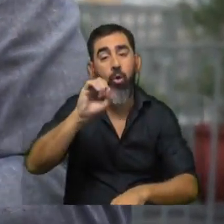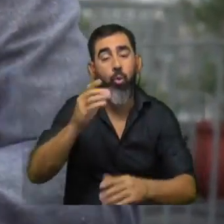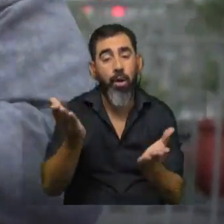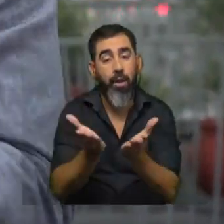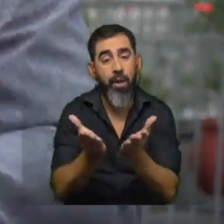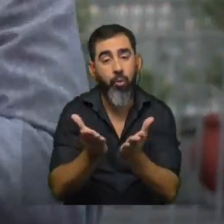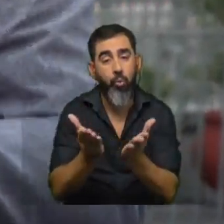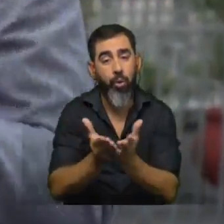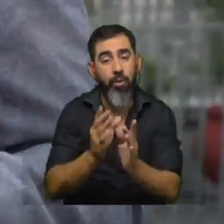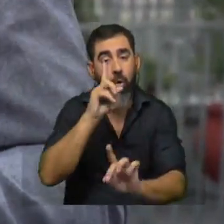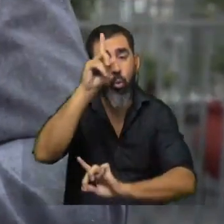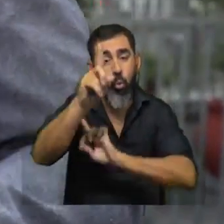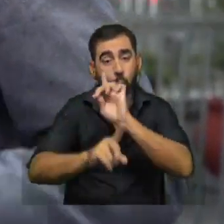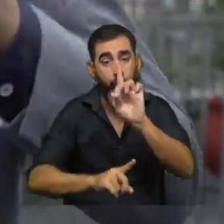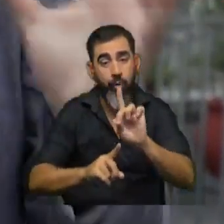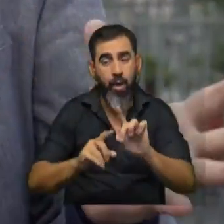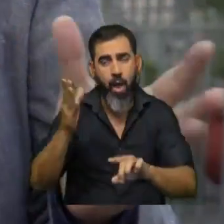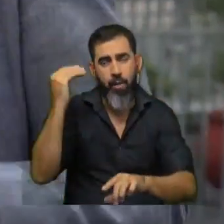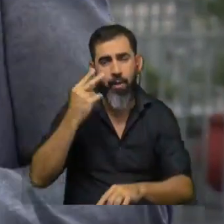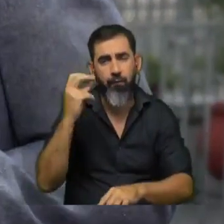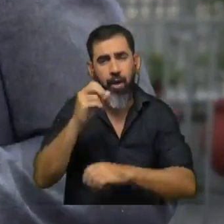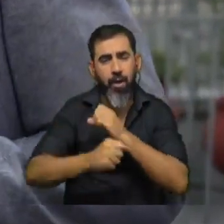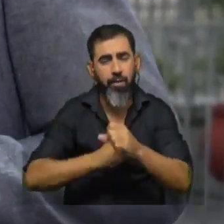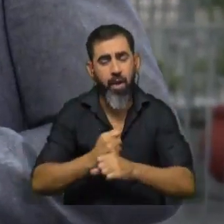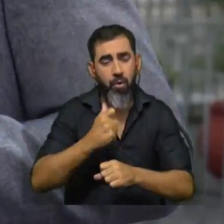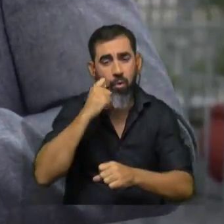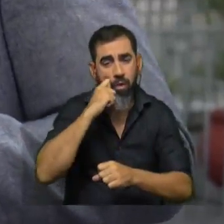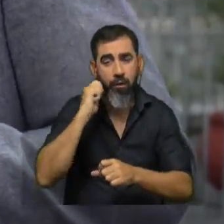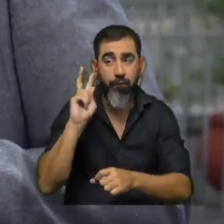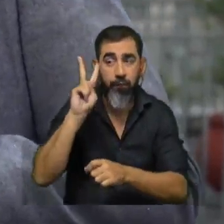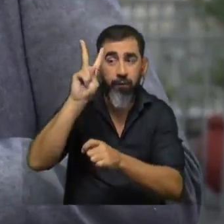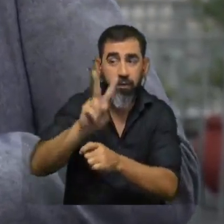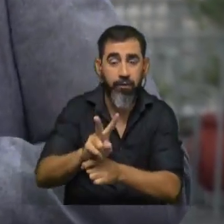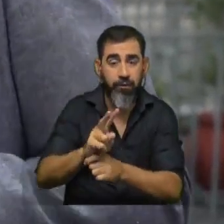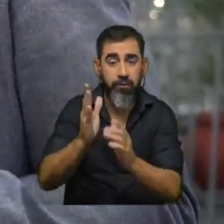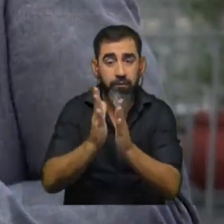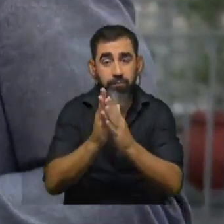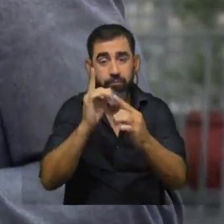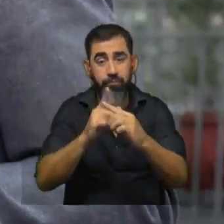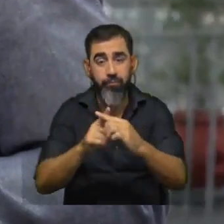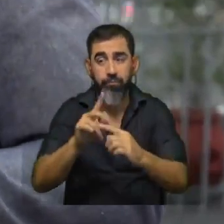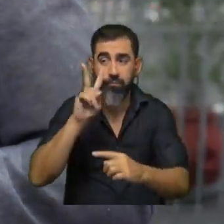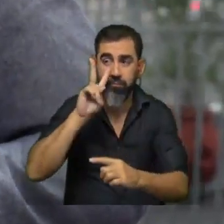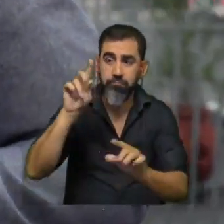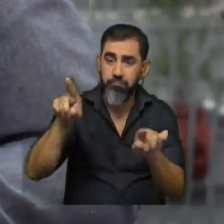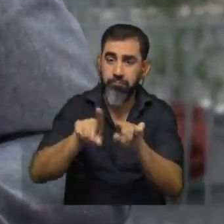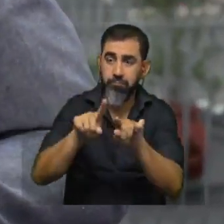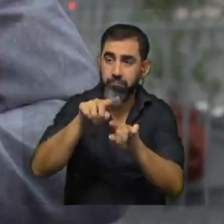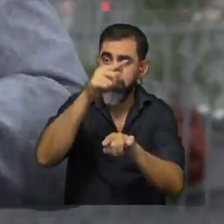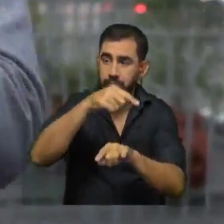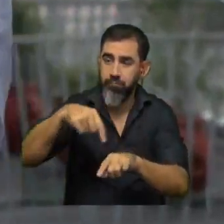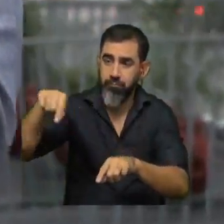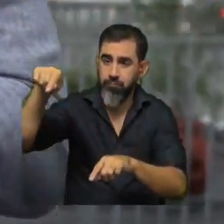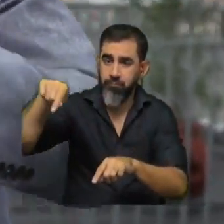Universidad de Pau tendría unos 19, 20 años fue a una catedral y vio un candelabro que estaba oscilando así como oscila el barco pirata